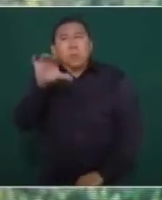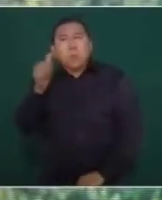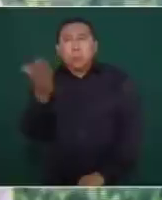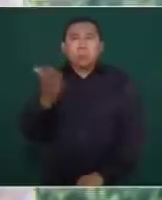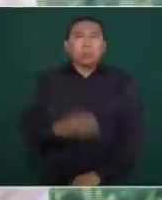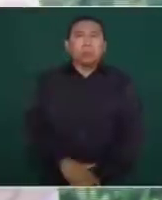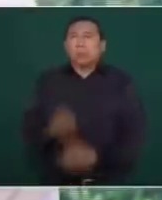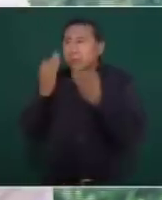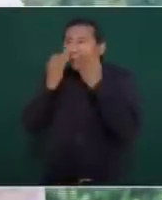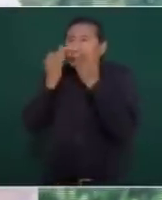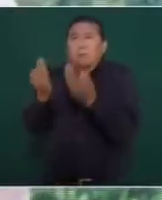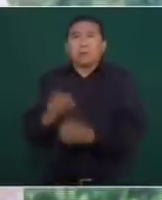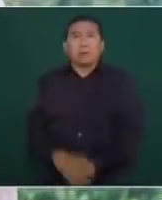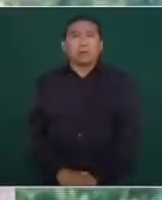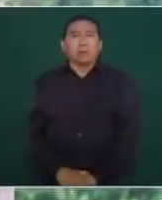¿qué no vieron?